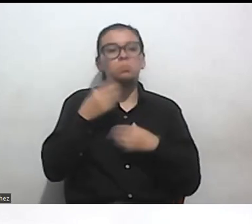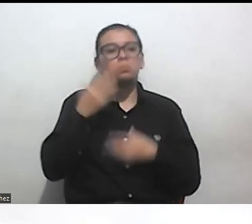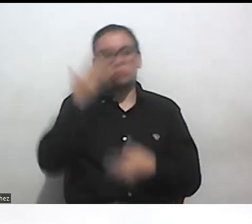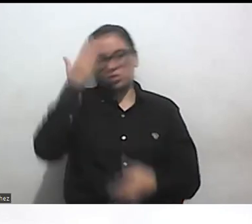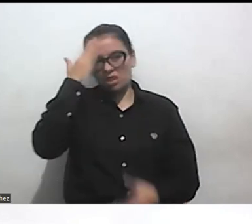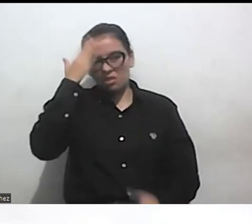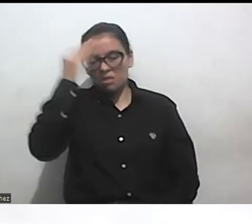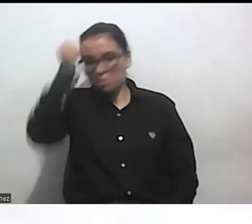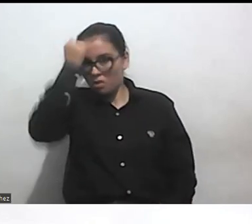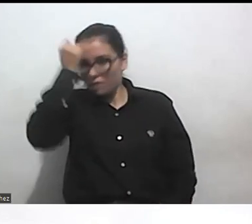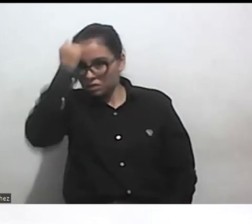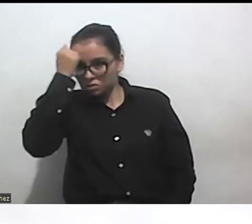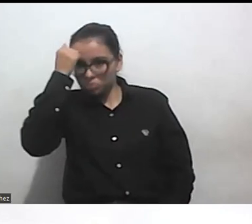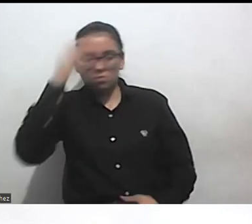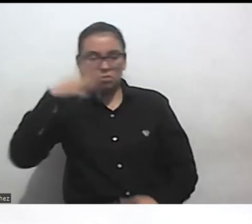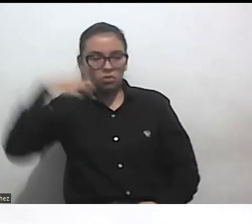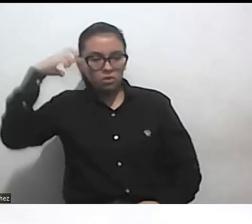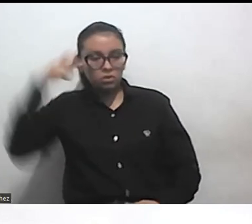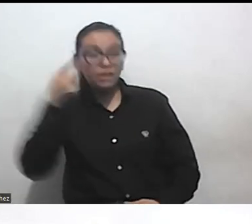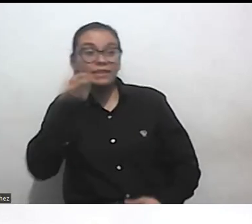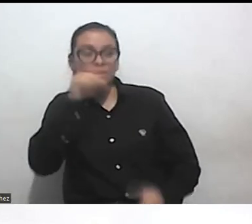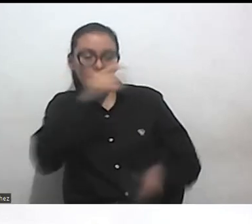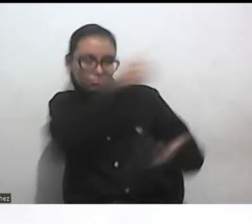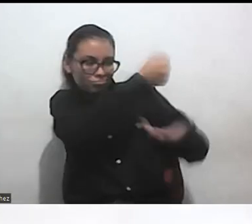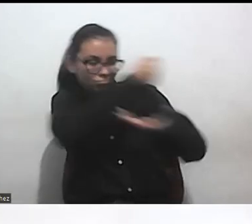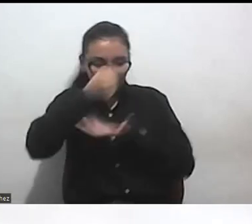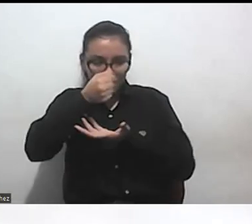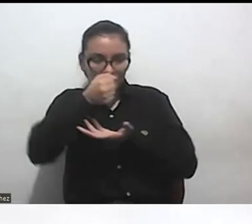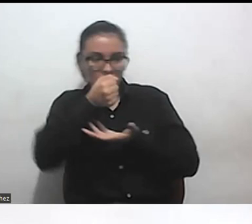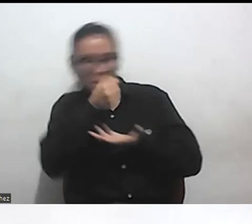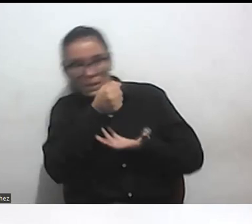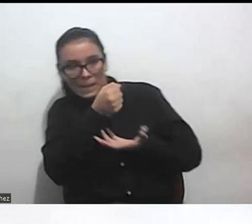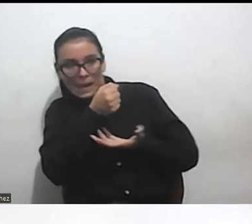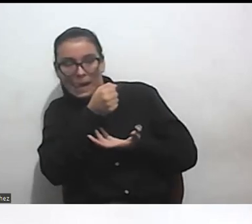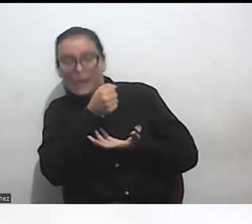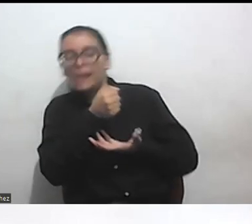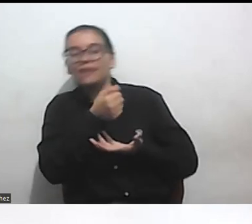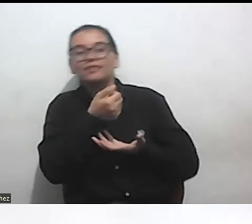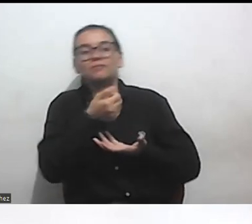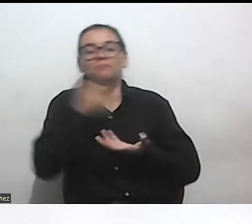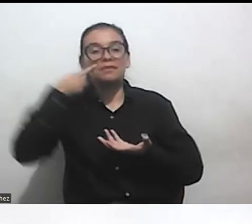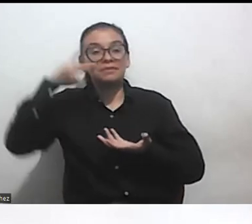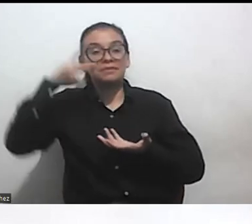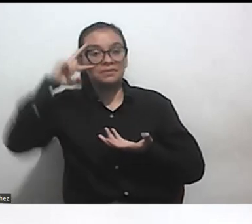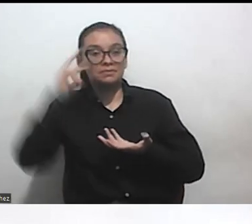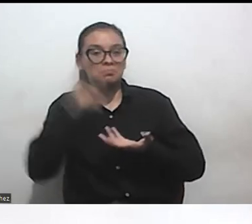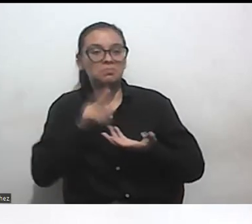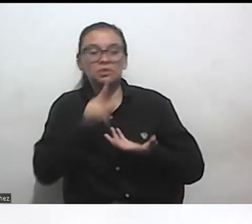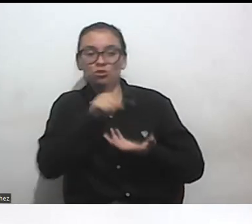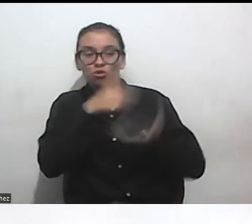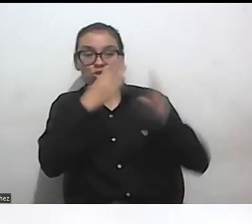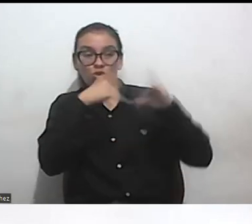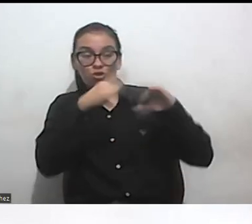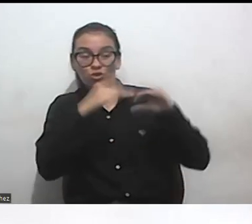eventualmente creo recursos económicos como para poder saltearme esa parte pero pues no todas las personas